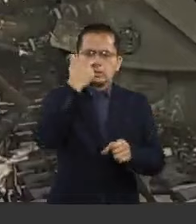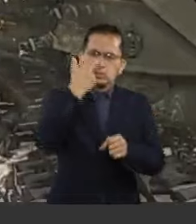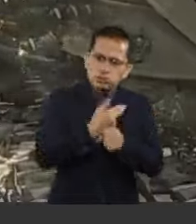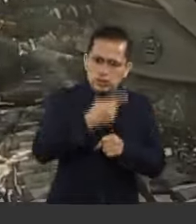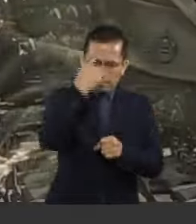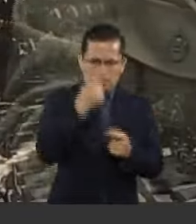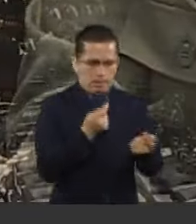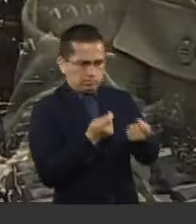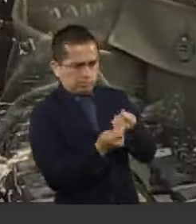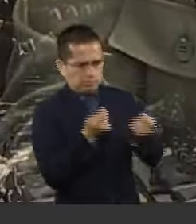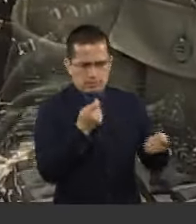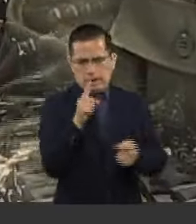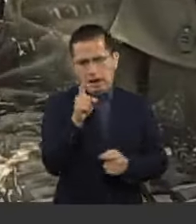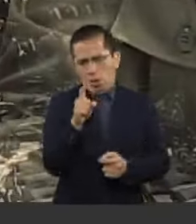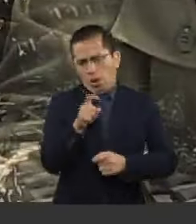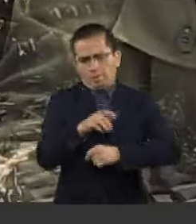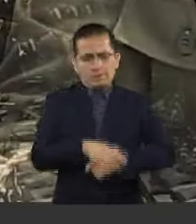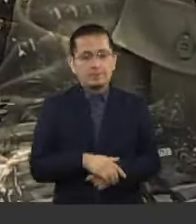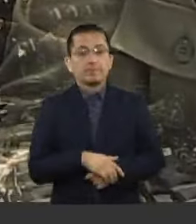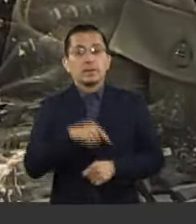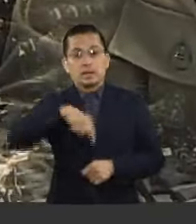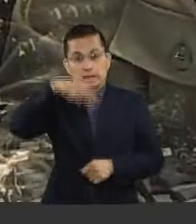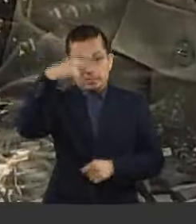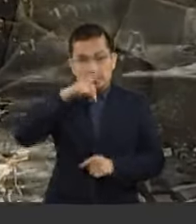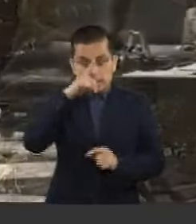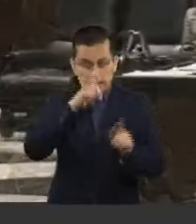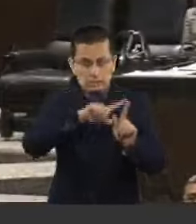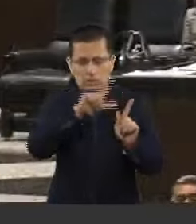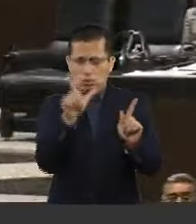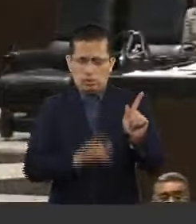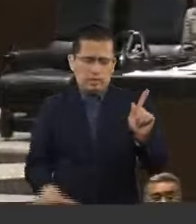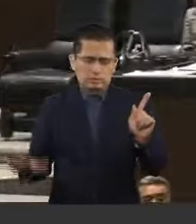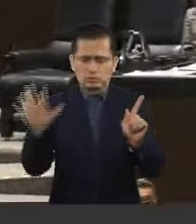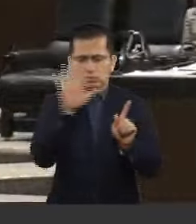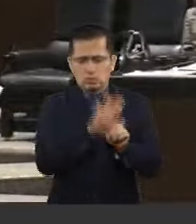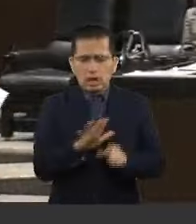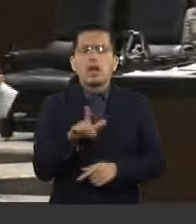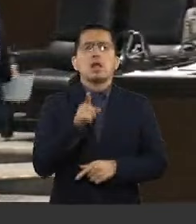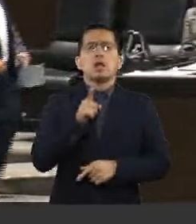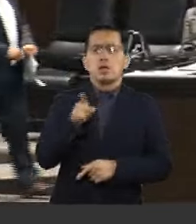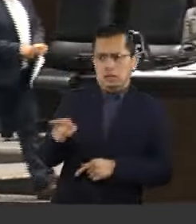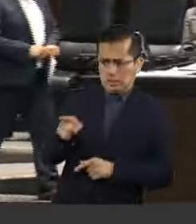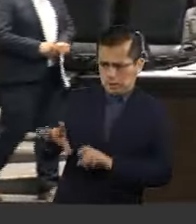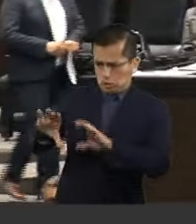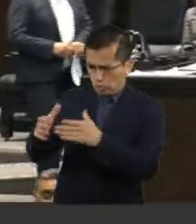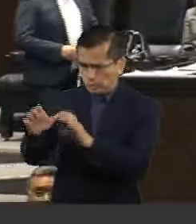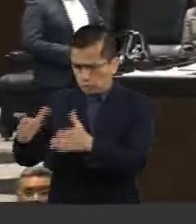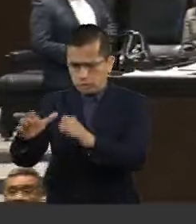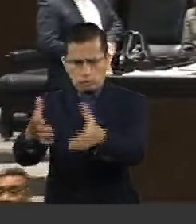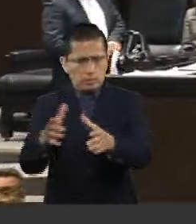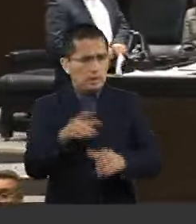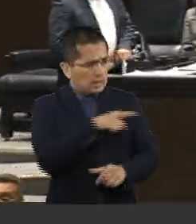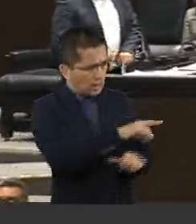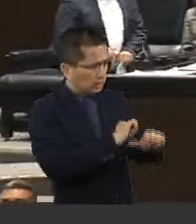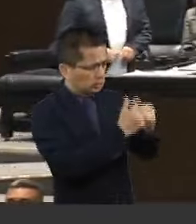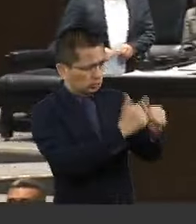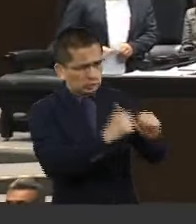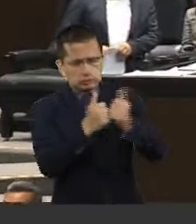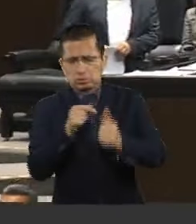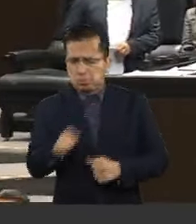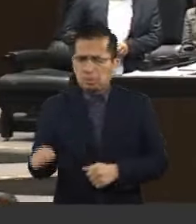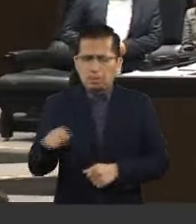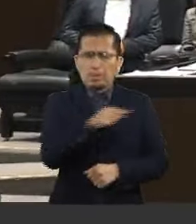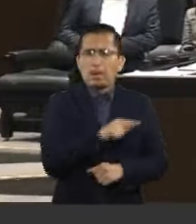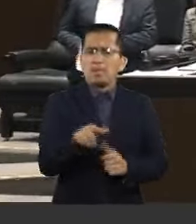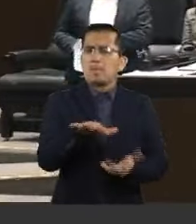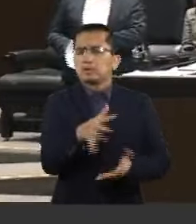Porque tenemos en el país, con la sociedad civil y con las comunidades, más de mil 500 organizaciones